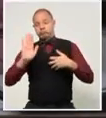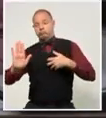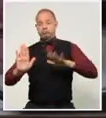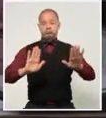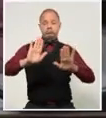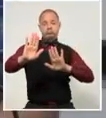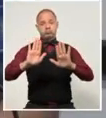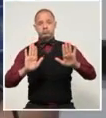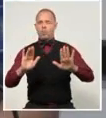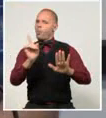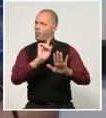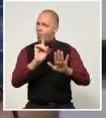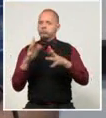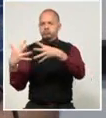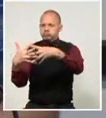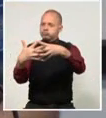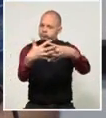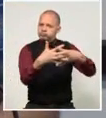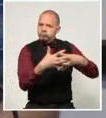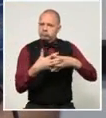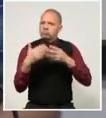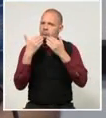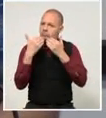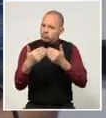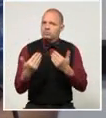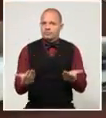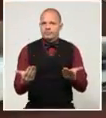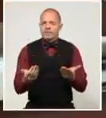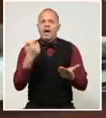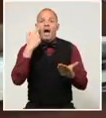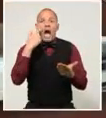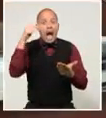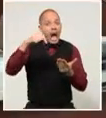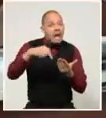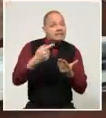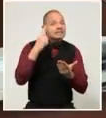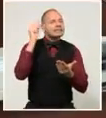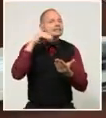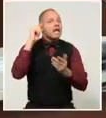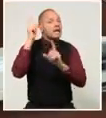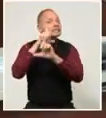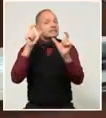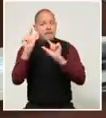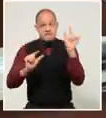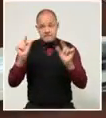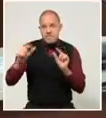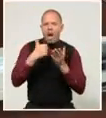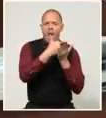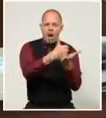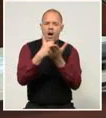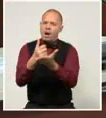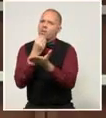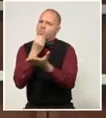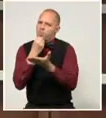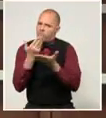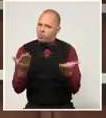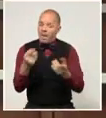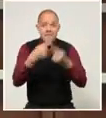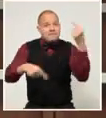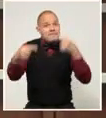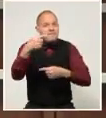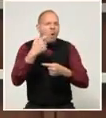otras y buscar soluciones dentro del país, también con el apoyo de la ciencia al tan controvertido tema de la producción,